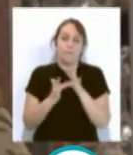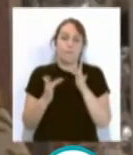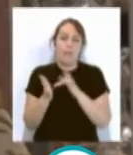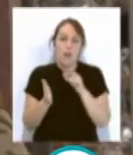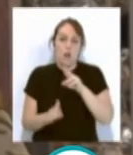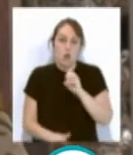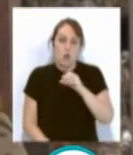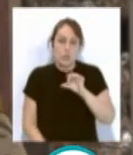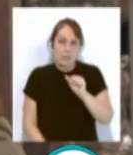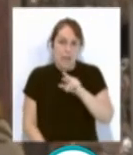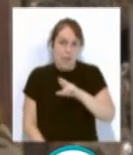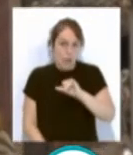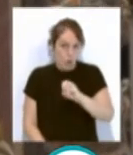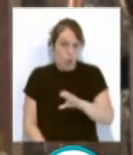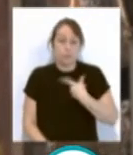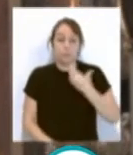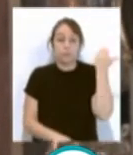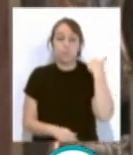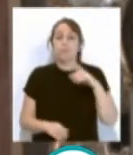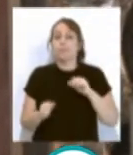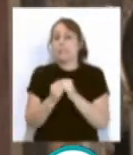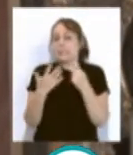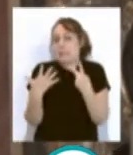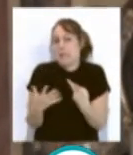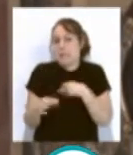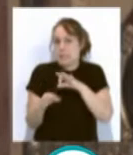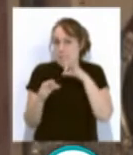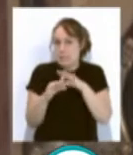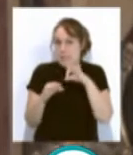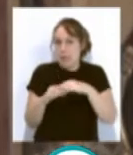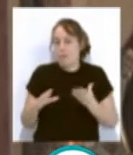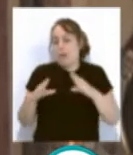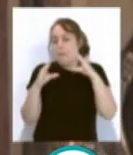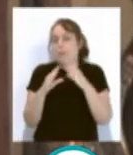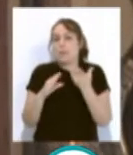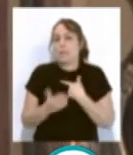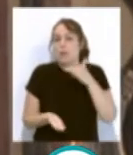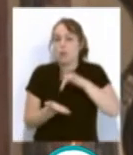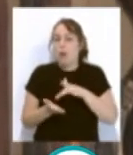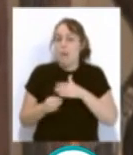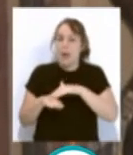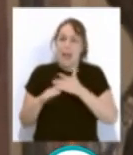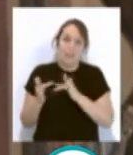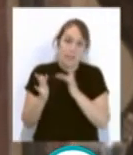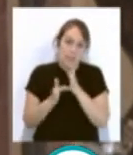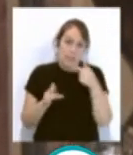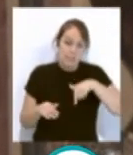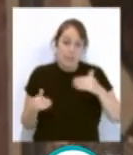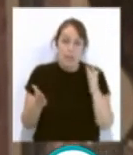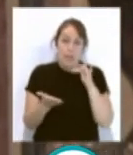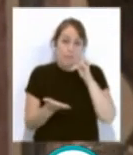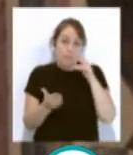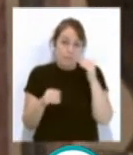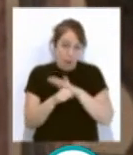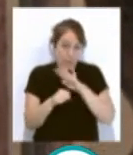Desde el pasado 27 de septiembre se viene celebrando cada tarde la novena a la Virgen, aunque desde este martes se intensifican los actos en